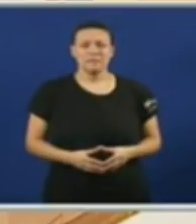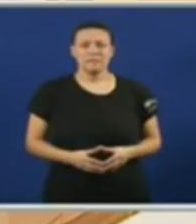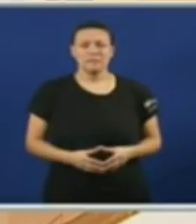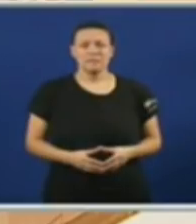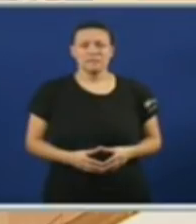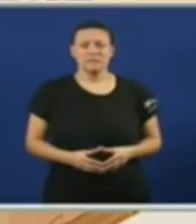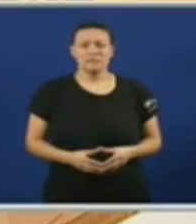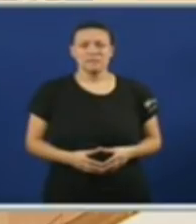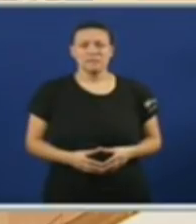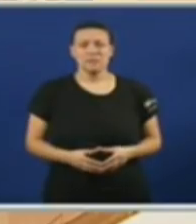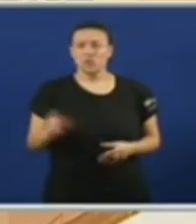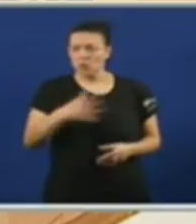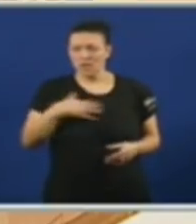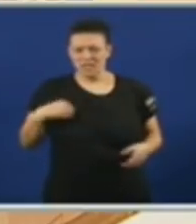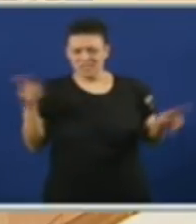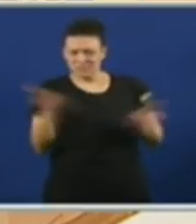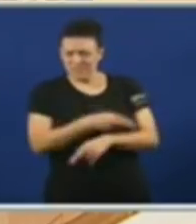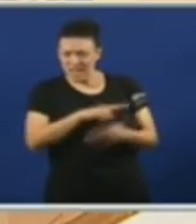Vostede quere liquidar a este país